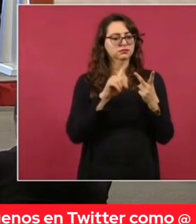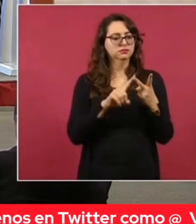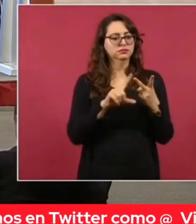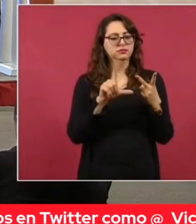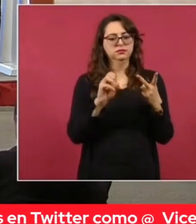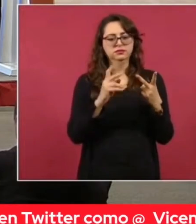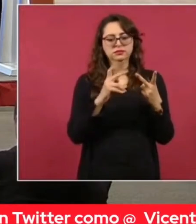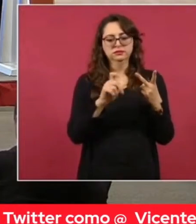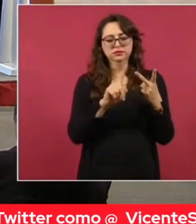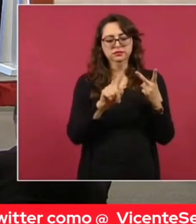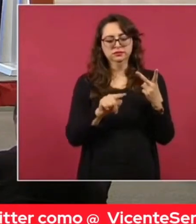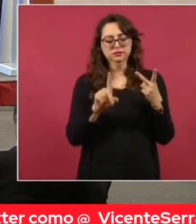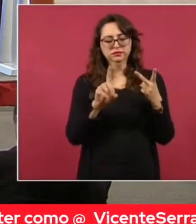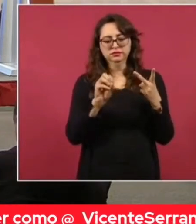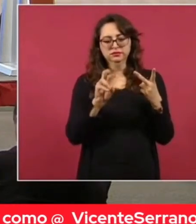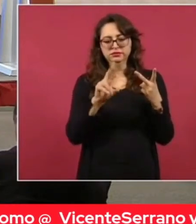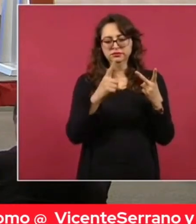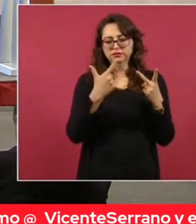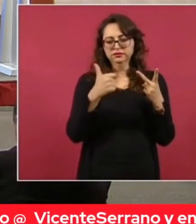López Dóriga,